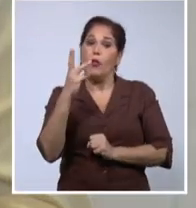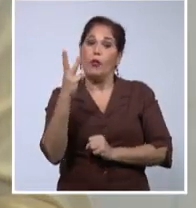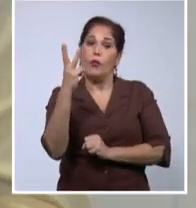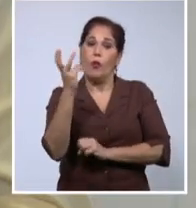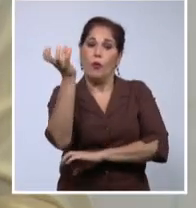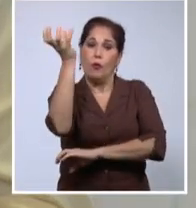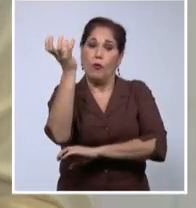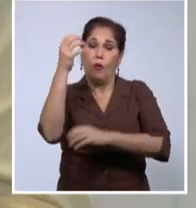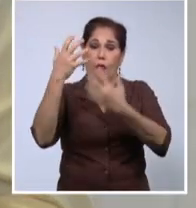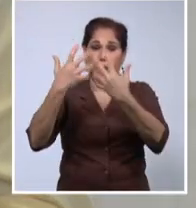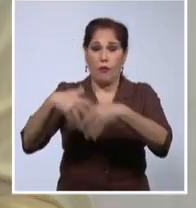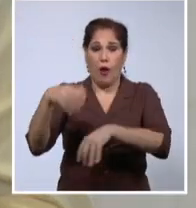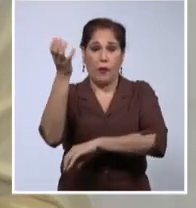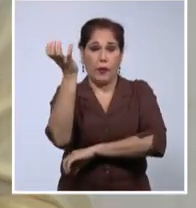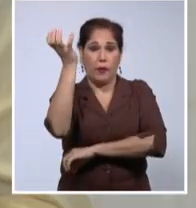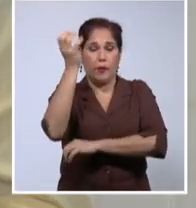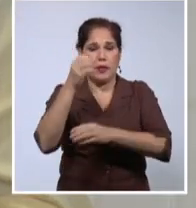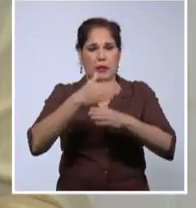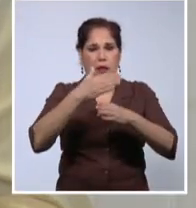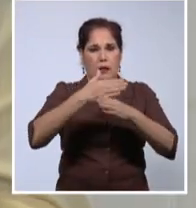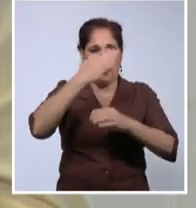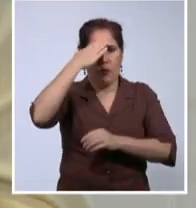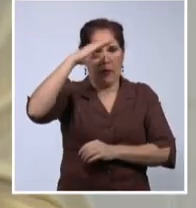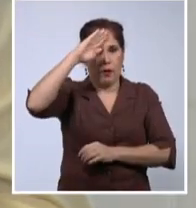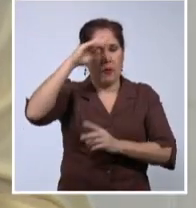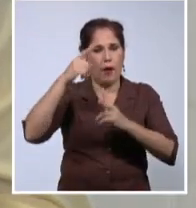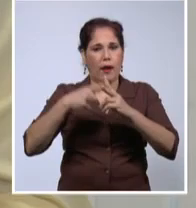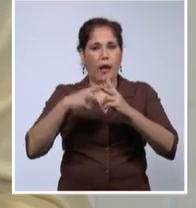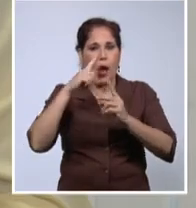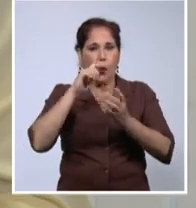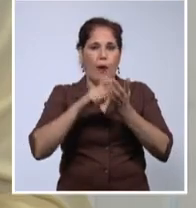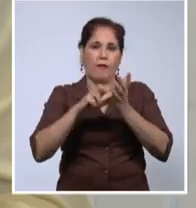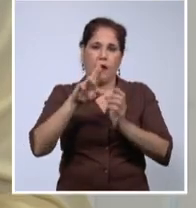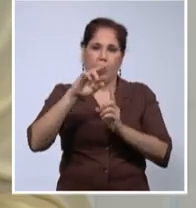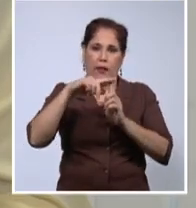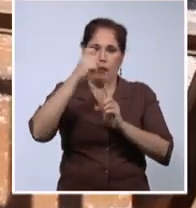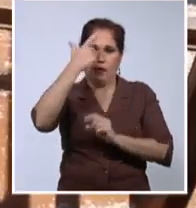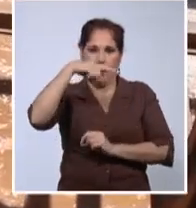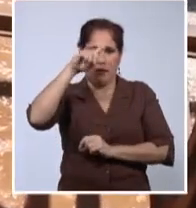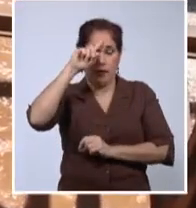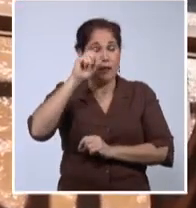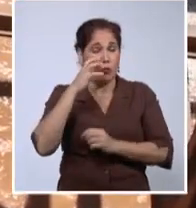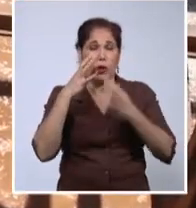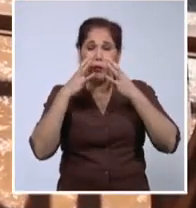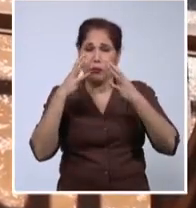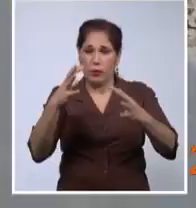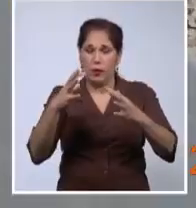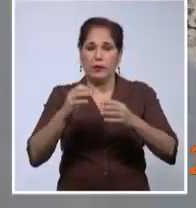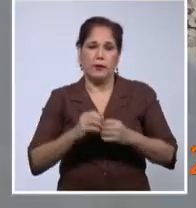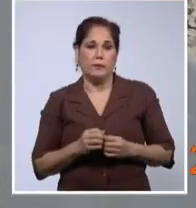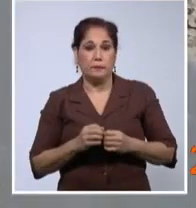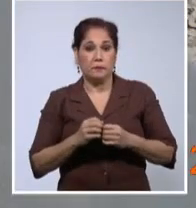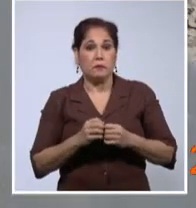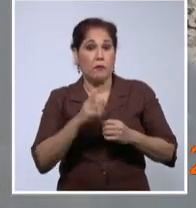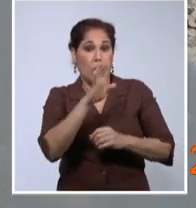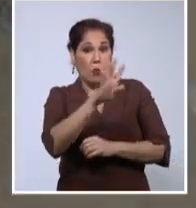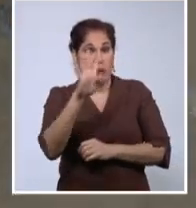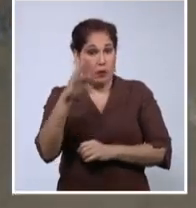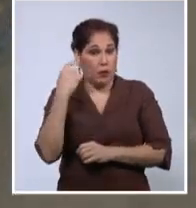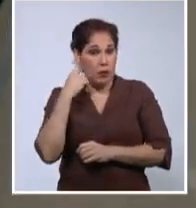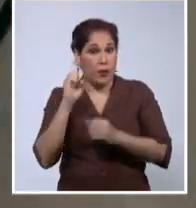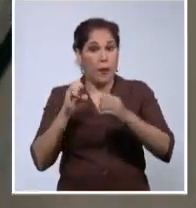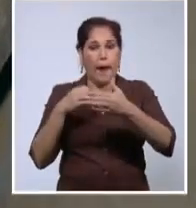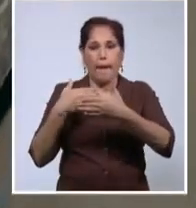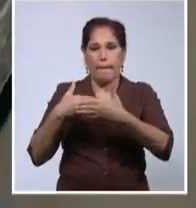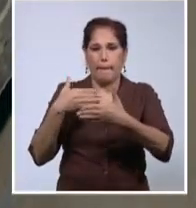cemento. Santiago de Cuba y Nuevita. En estos momentos son los picos fuertes que tenemos. En sus 44 años de existencia, la empresa